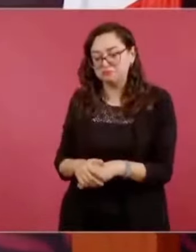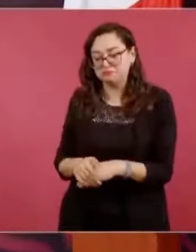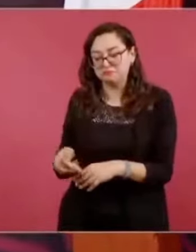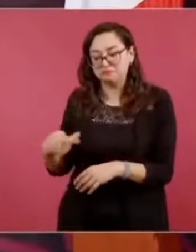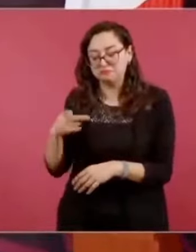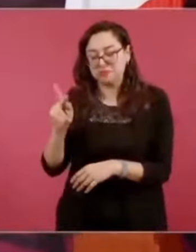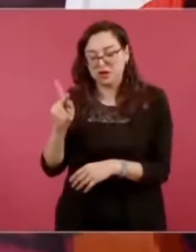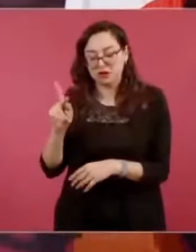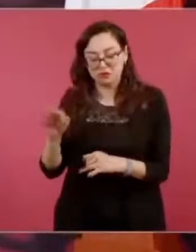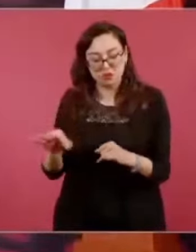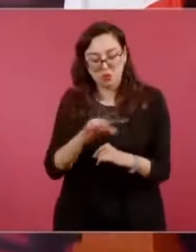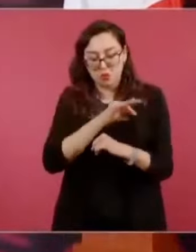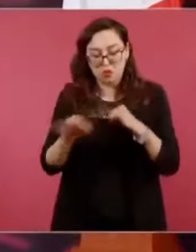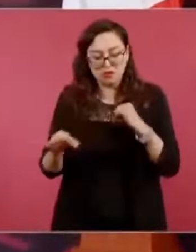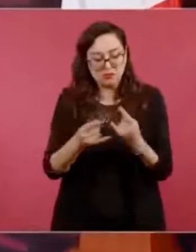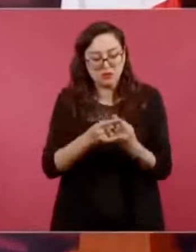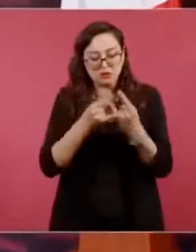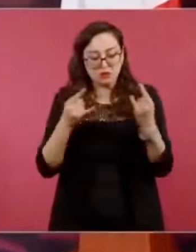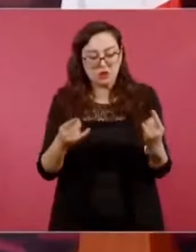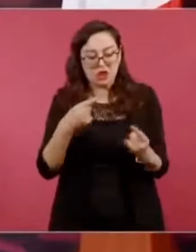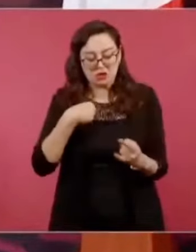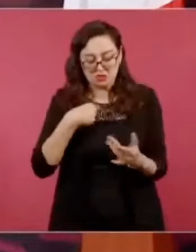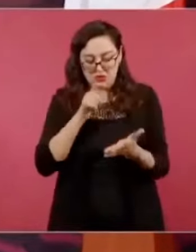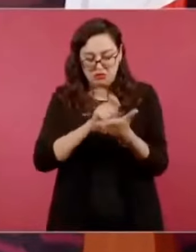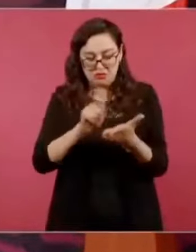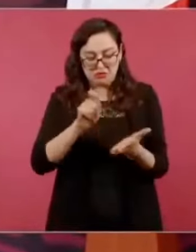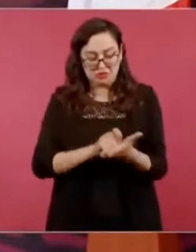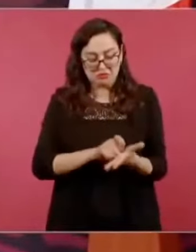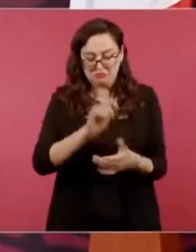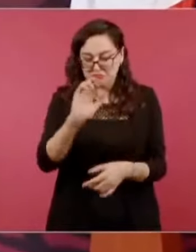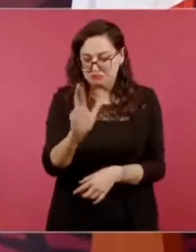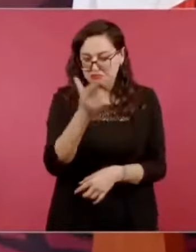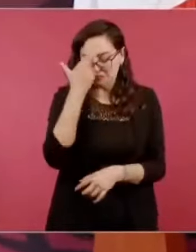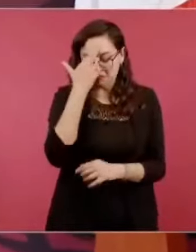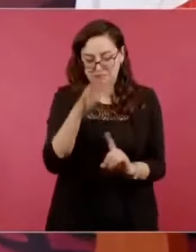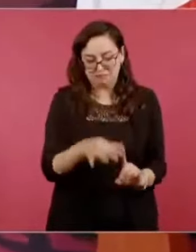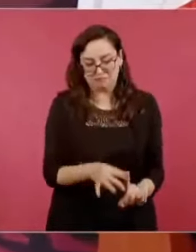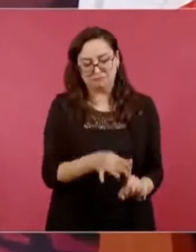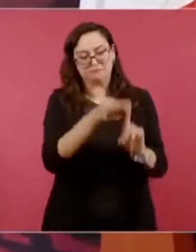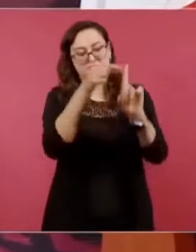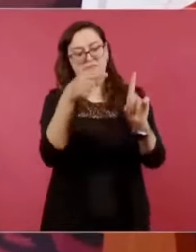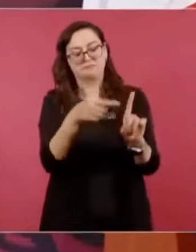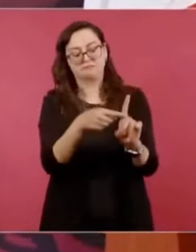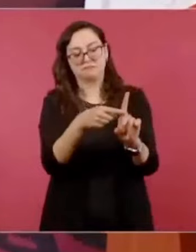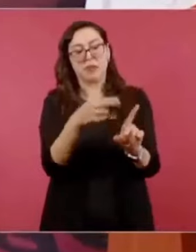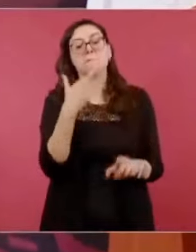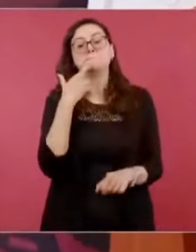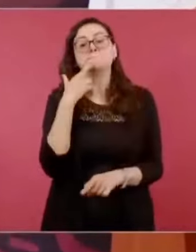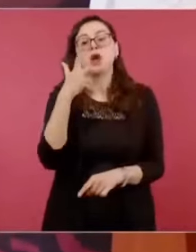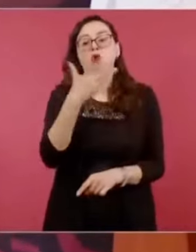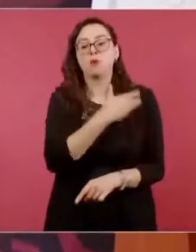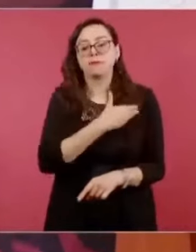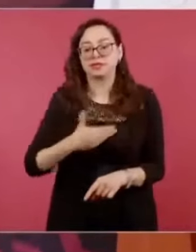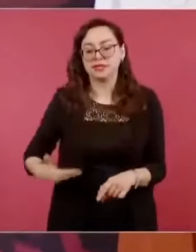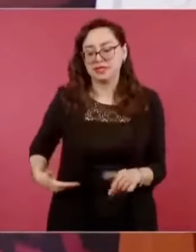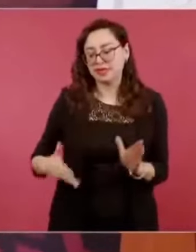general Lázaro Cárdenas del Río. A diferencia de Francisco I. Madero,